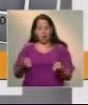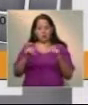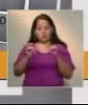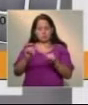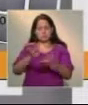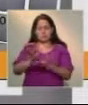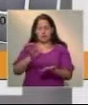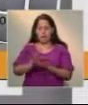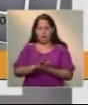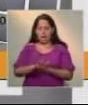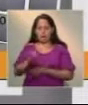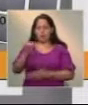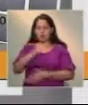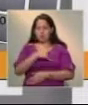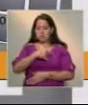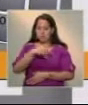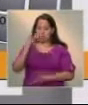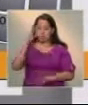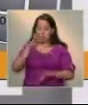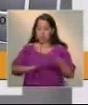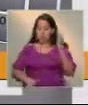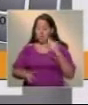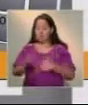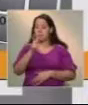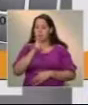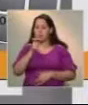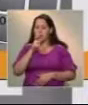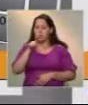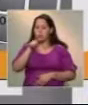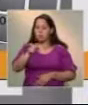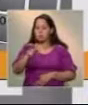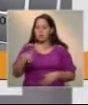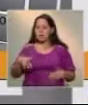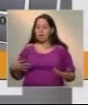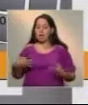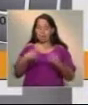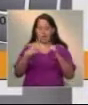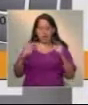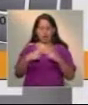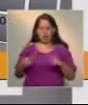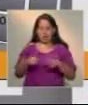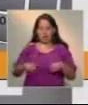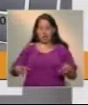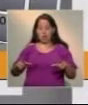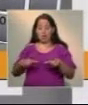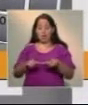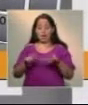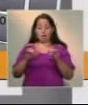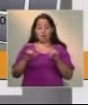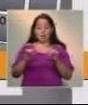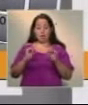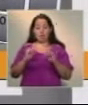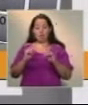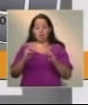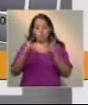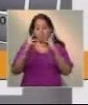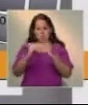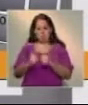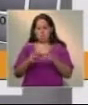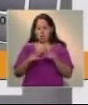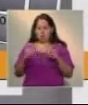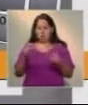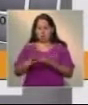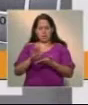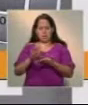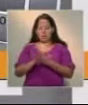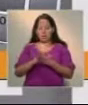tranquila, está en calma. Yo salí y pregunté en todas las distintas direcciones, citas al rectorado, mira, rectora, todo está